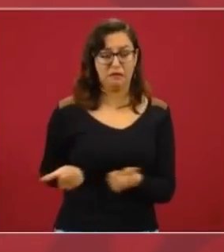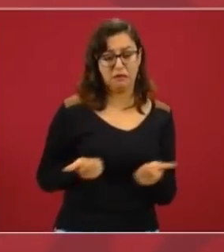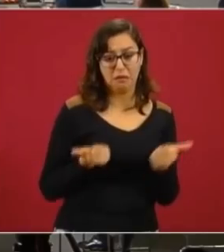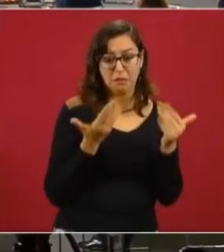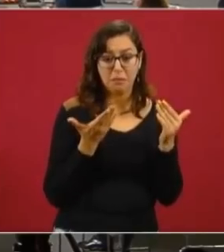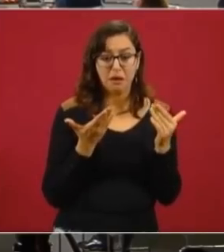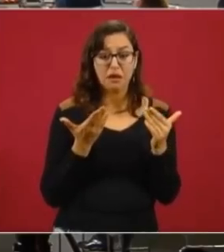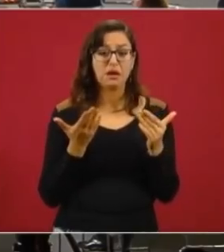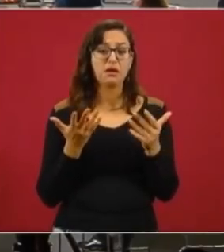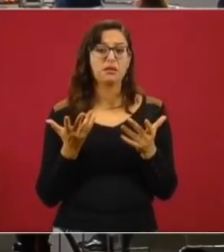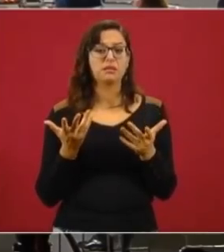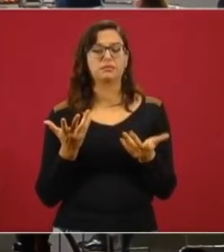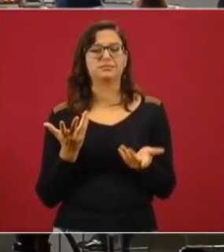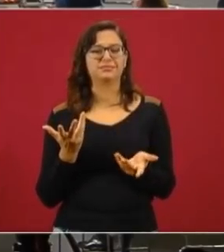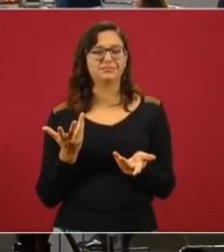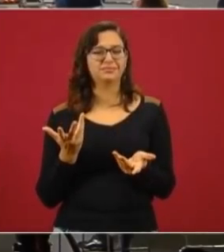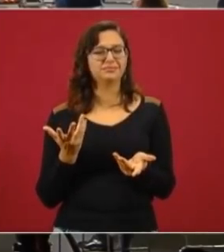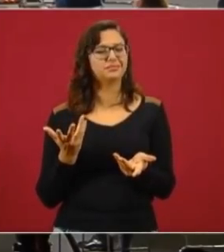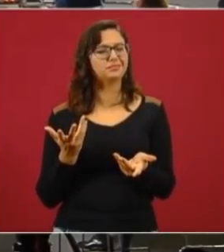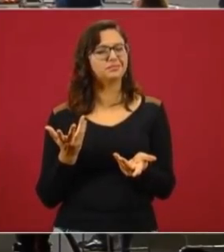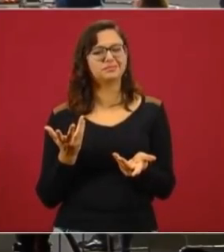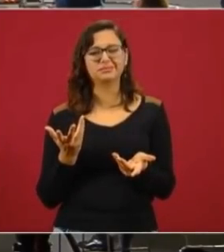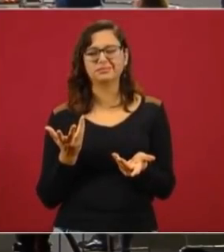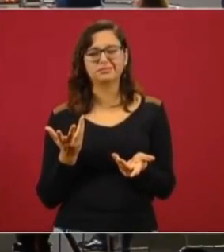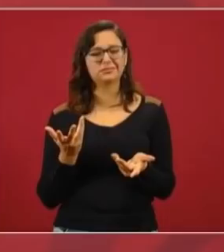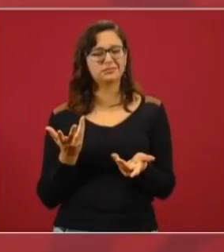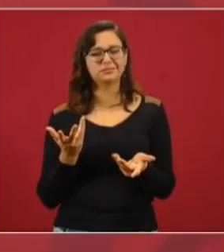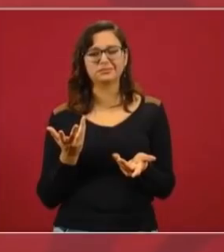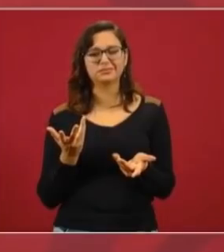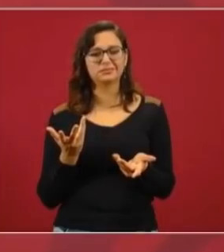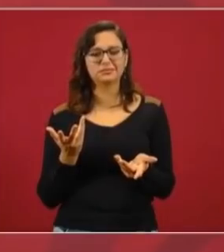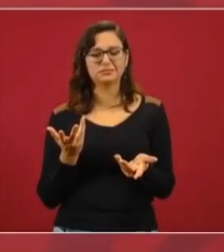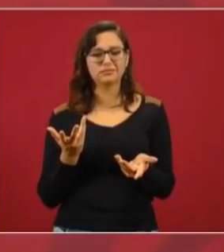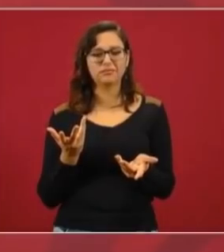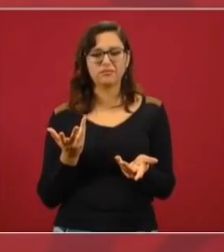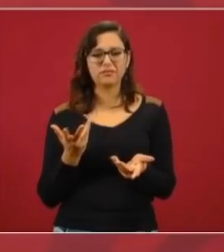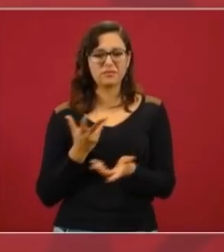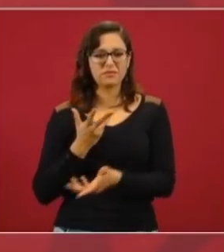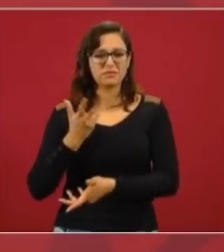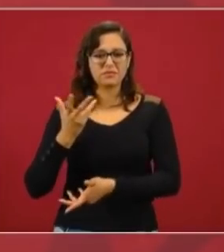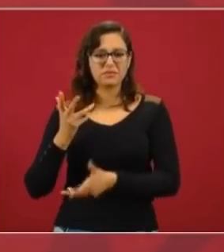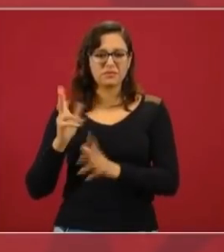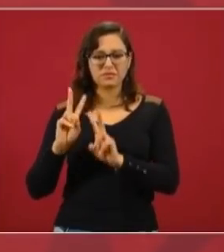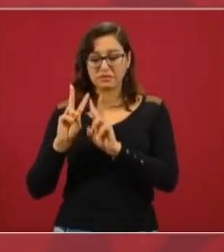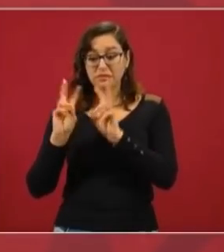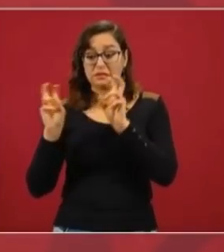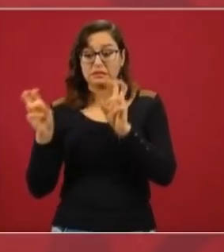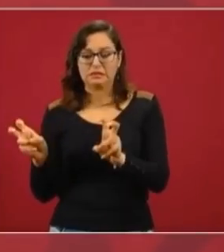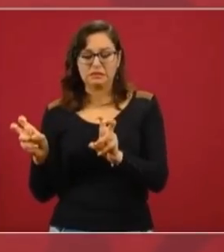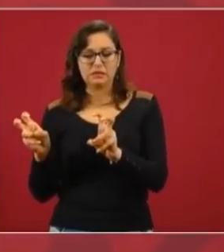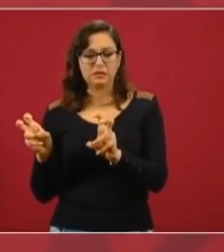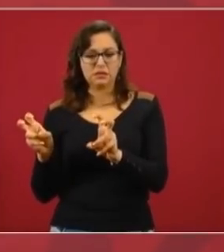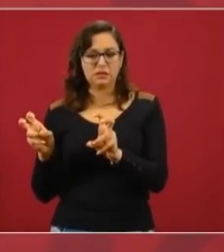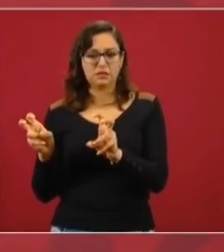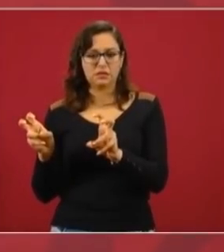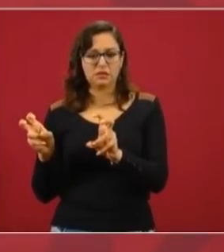enrollaron en la bandera nacional.